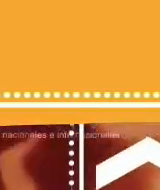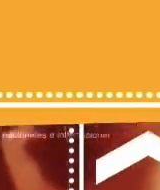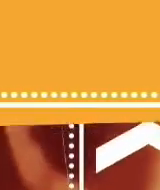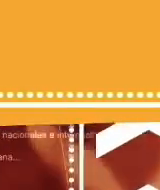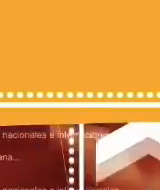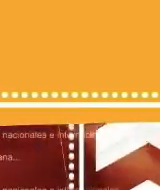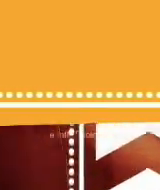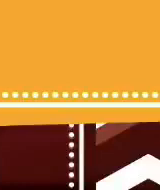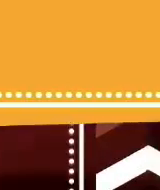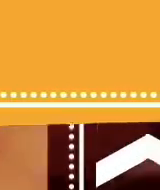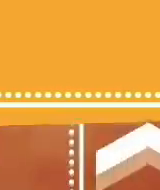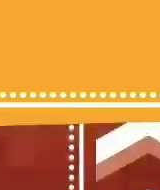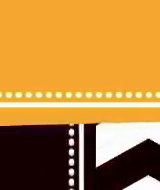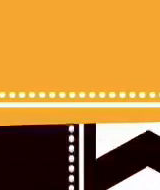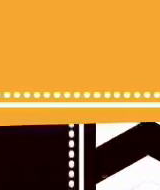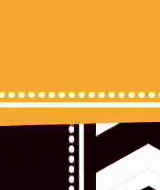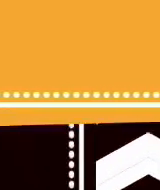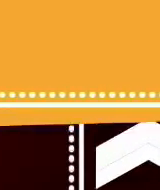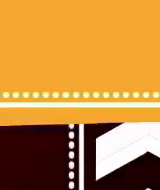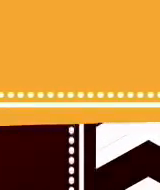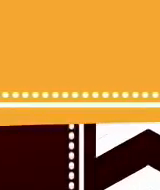septiembre, 8 de la noche.